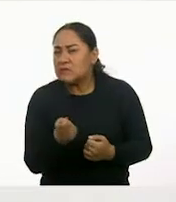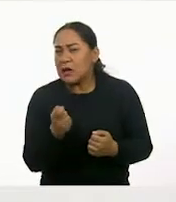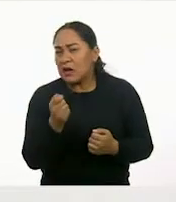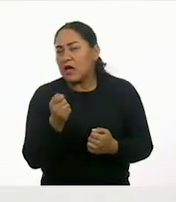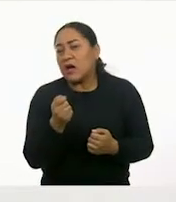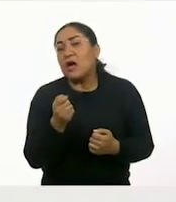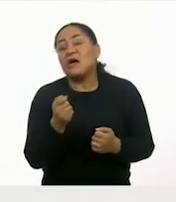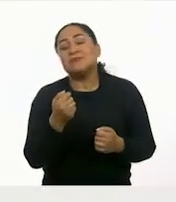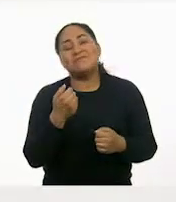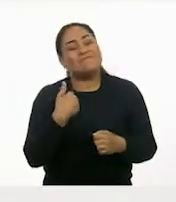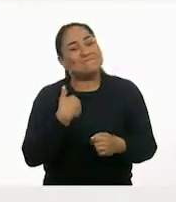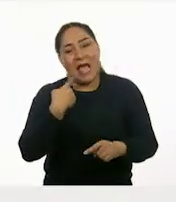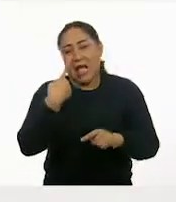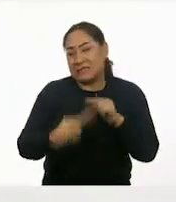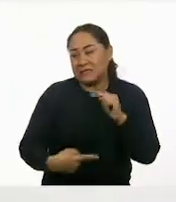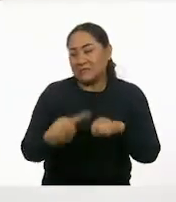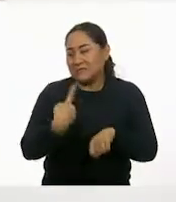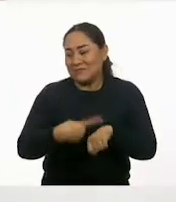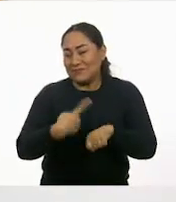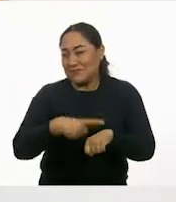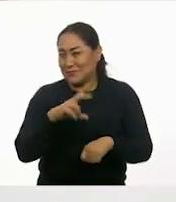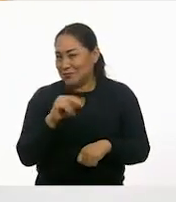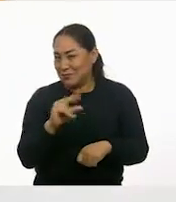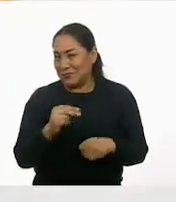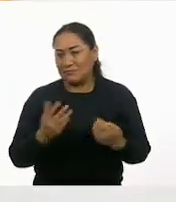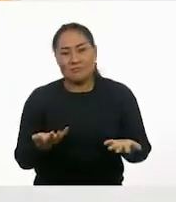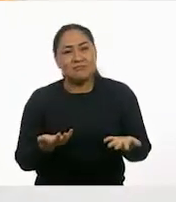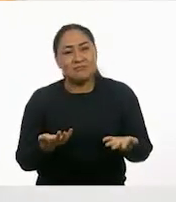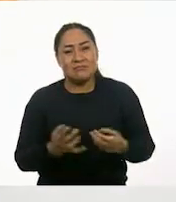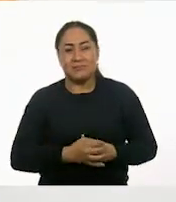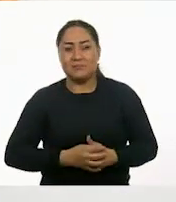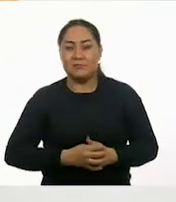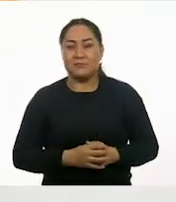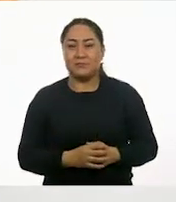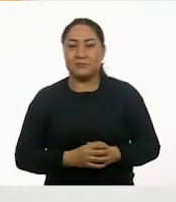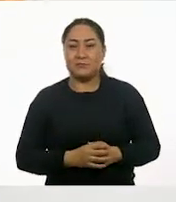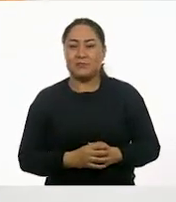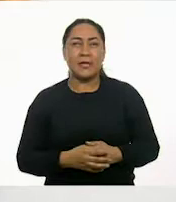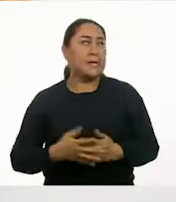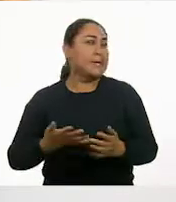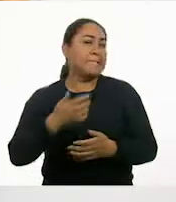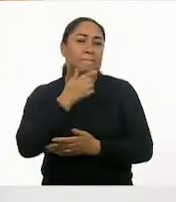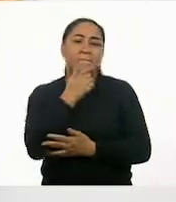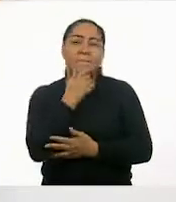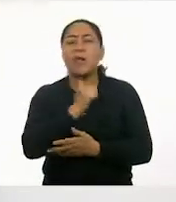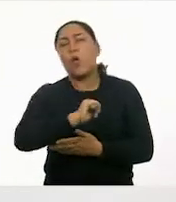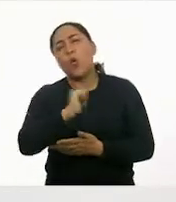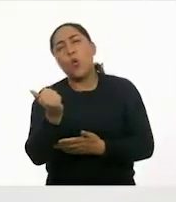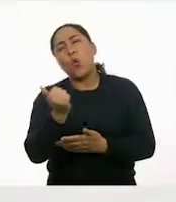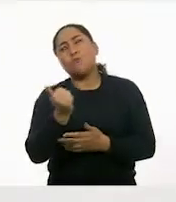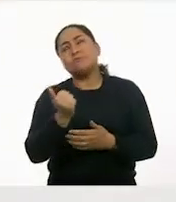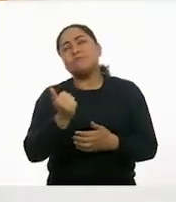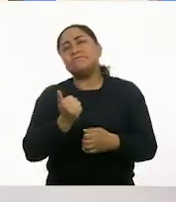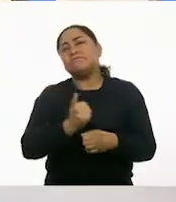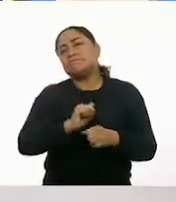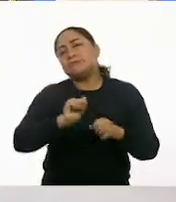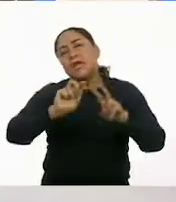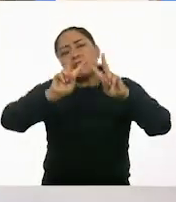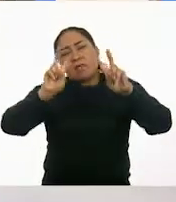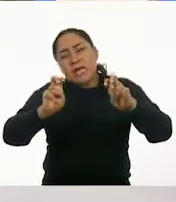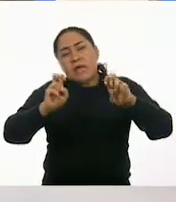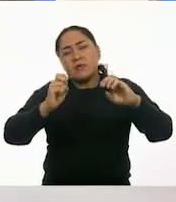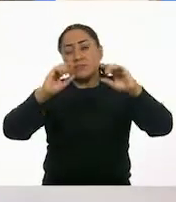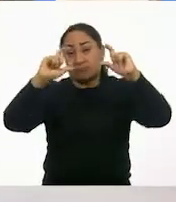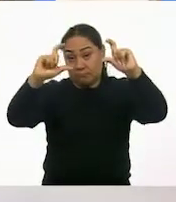Para prevenirlas, ¿no? ¿Qué puedo hacer para prevenir? ¿Qué otro subtítulo se te ocurre? ¿Qué